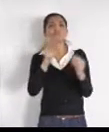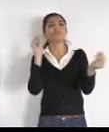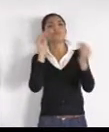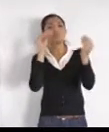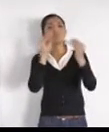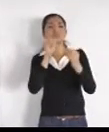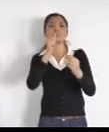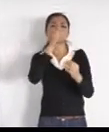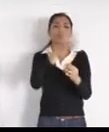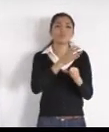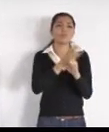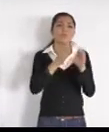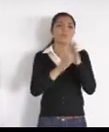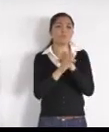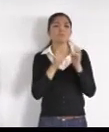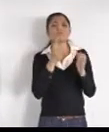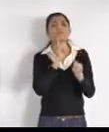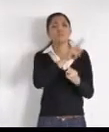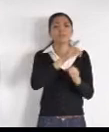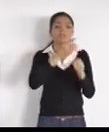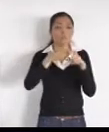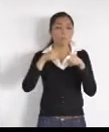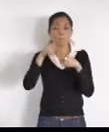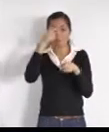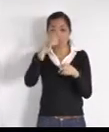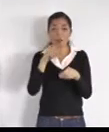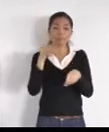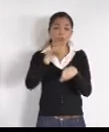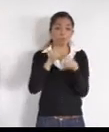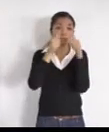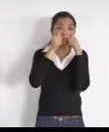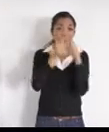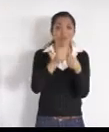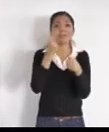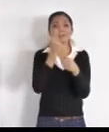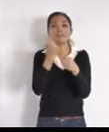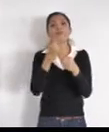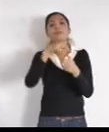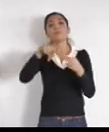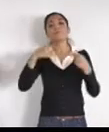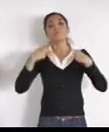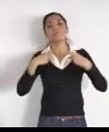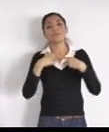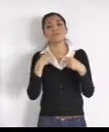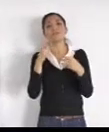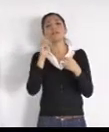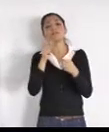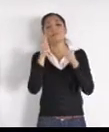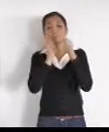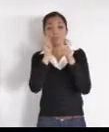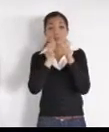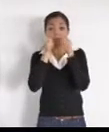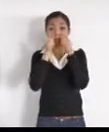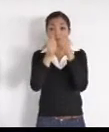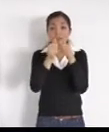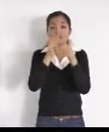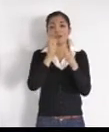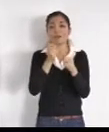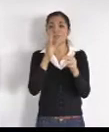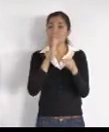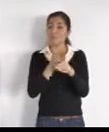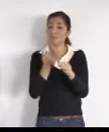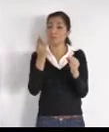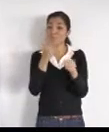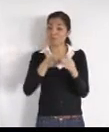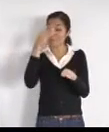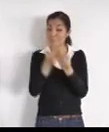solicitudes, a sus reclamos, atender a los ciudadanos, es uno de los objetivos prioritarios que tiene el gobierno, que ustedes decidan, que ustedes formen